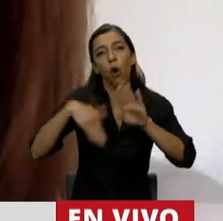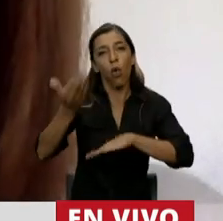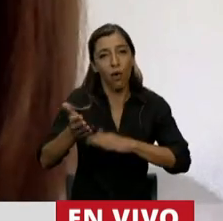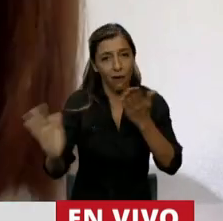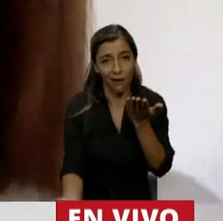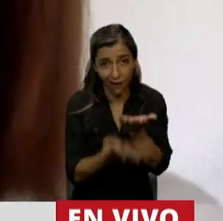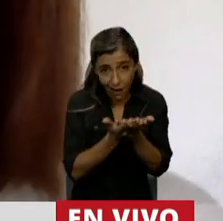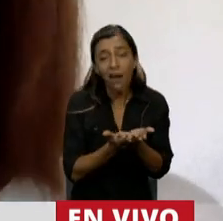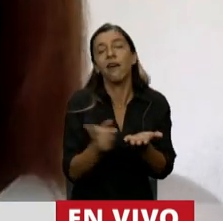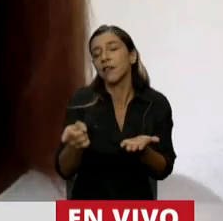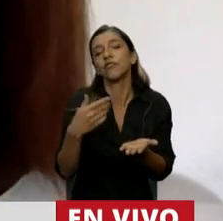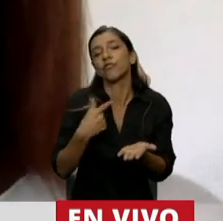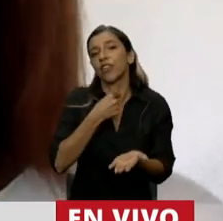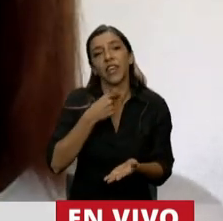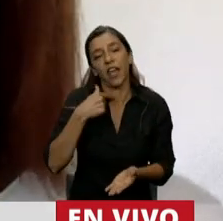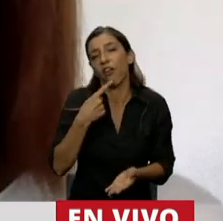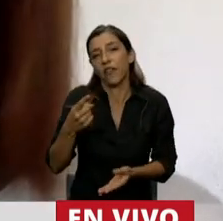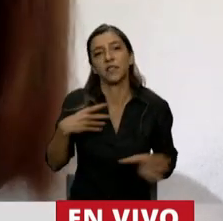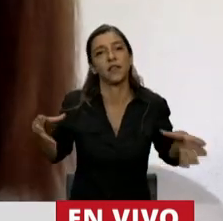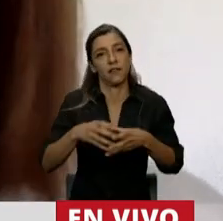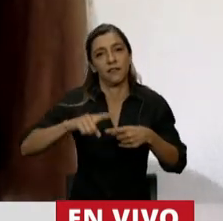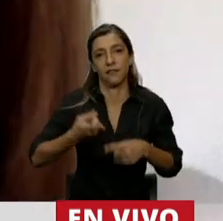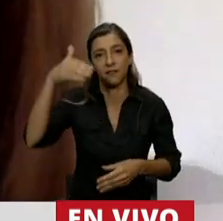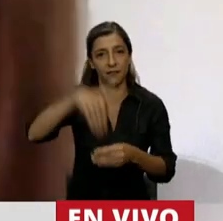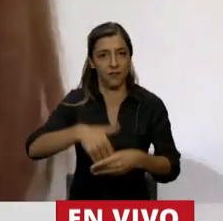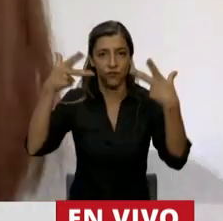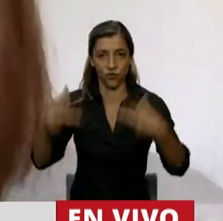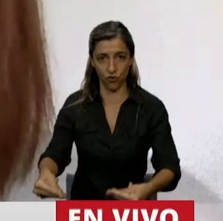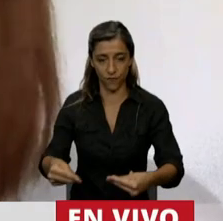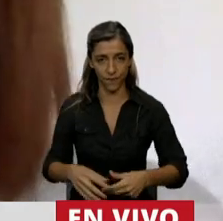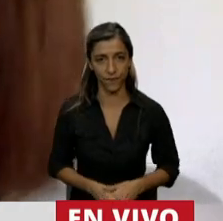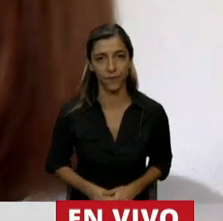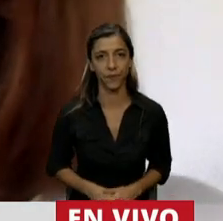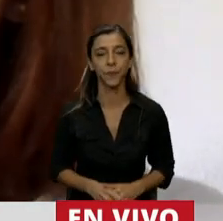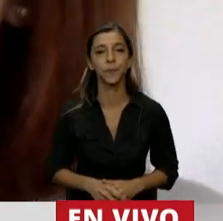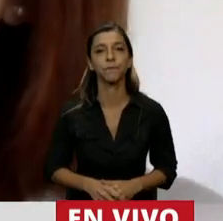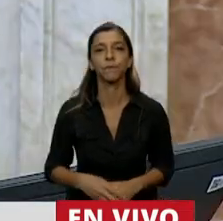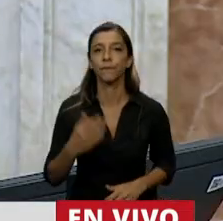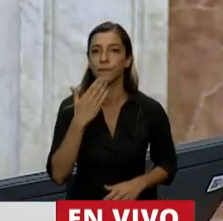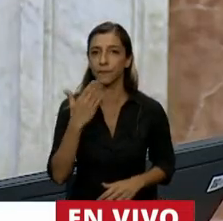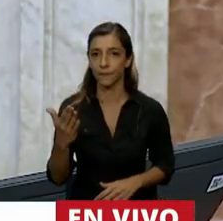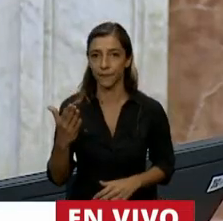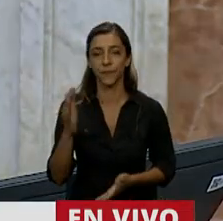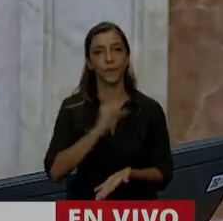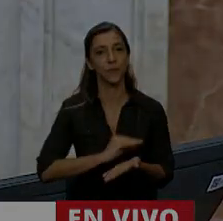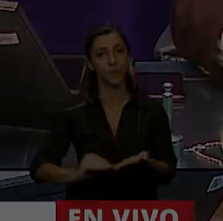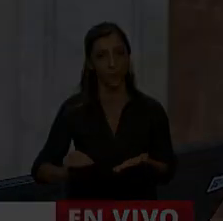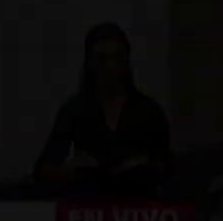adelantar el voto negativo de nuestro bloque Córdoba Federal. Gracias, diputada Vigo.